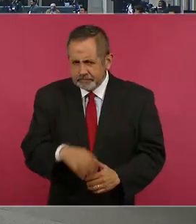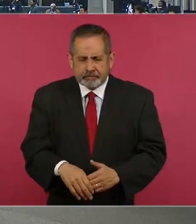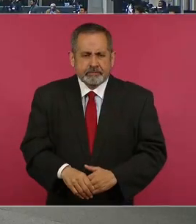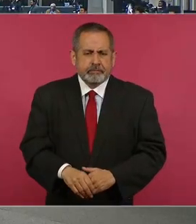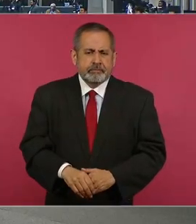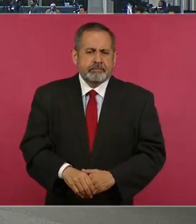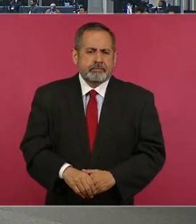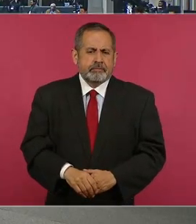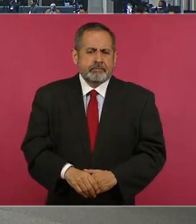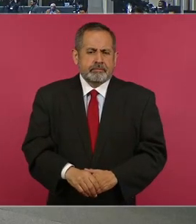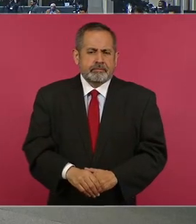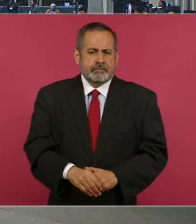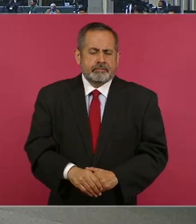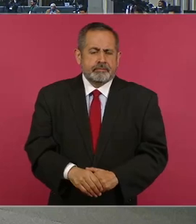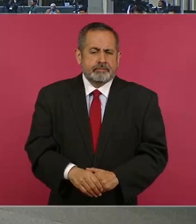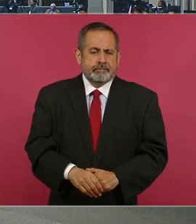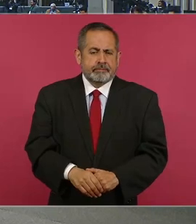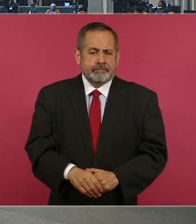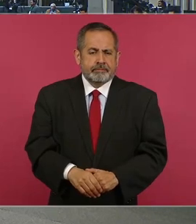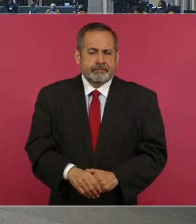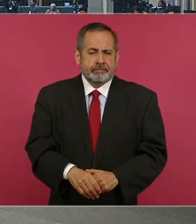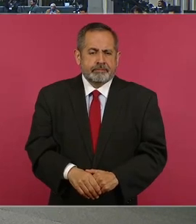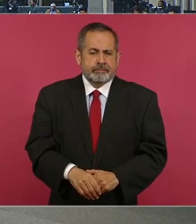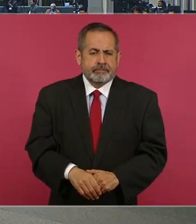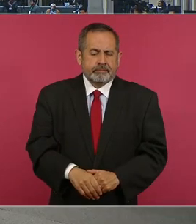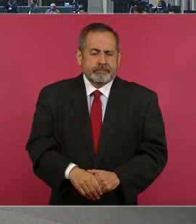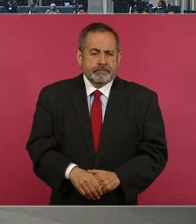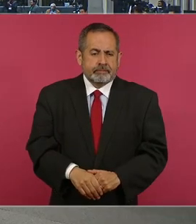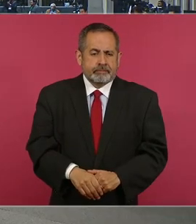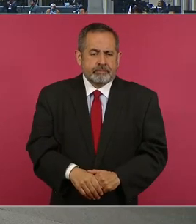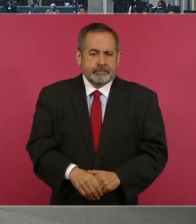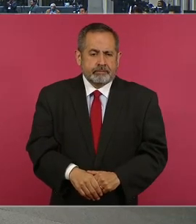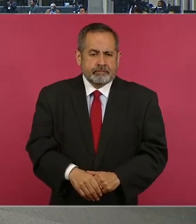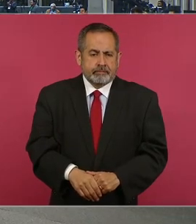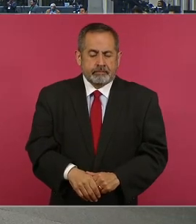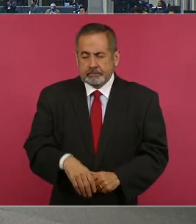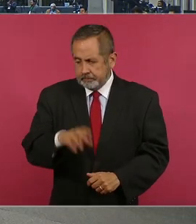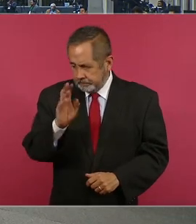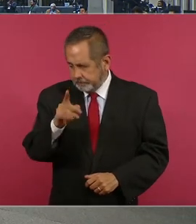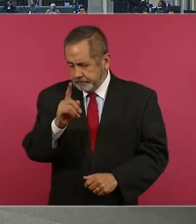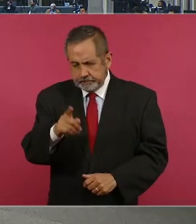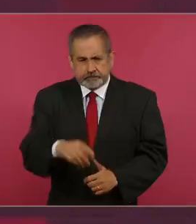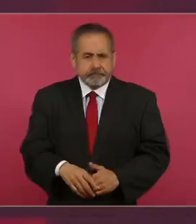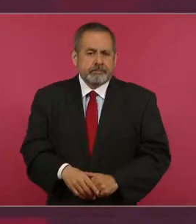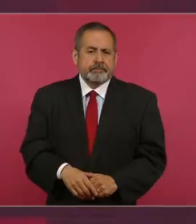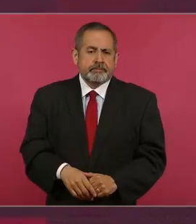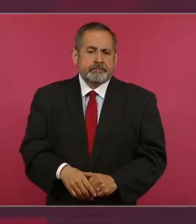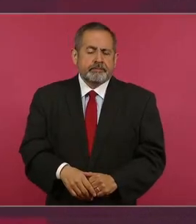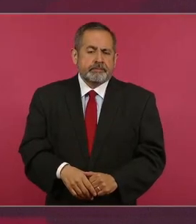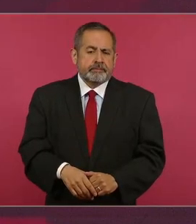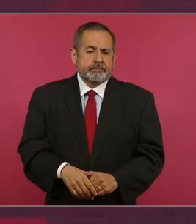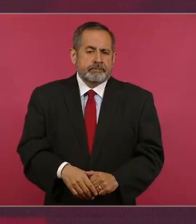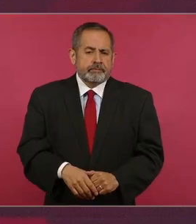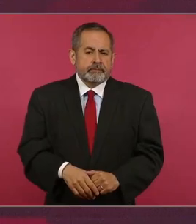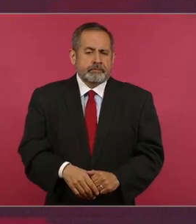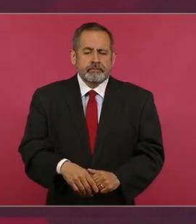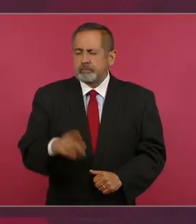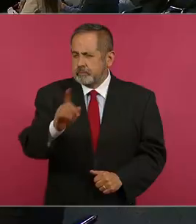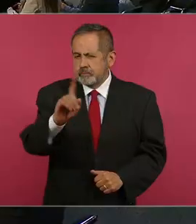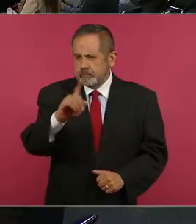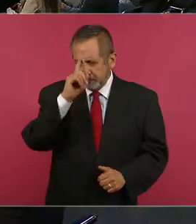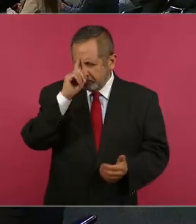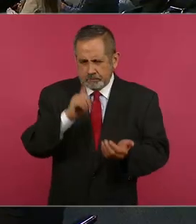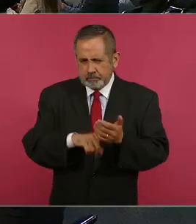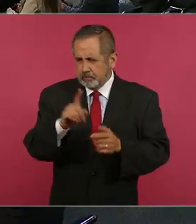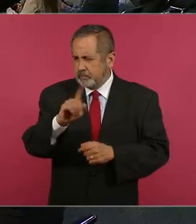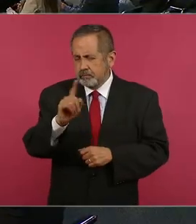reúnen empresarios de Acapulco en el Sumaya, en el Sumaya. Ah. ¿Van a la misma mañana ellos o no saben nada? No, pero creo